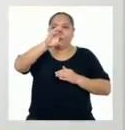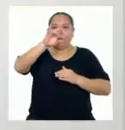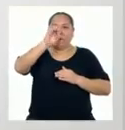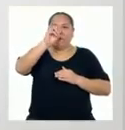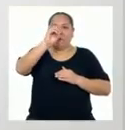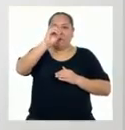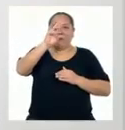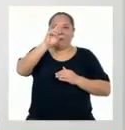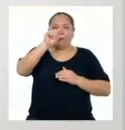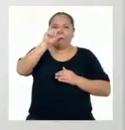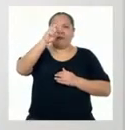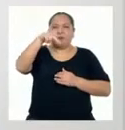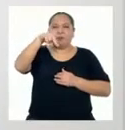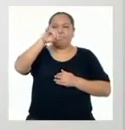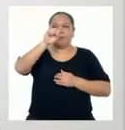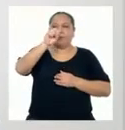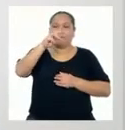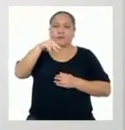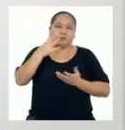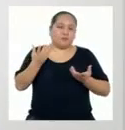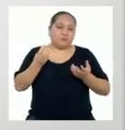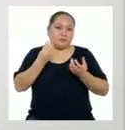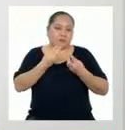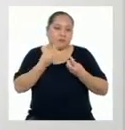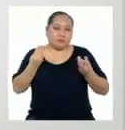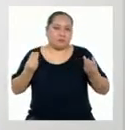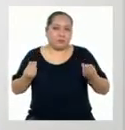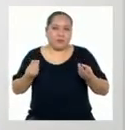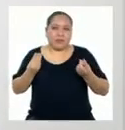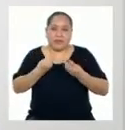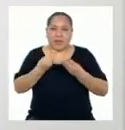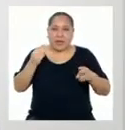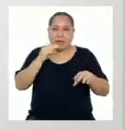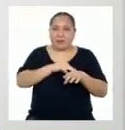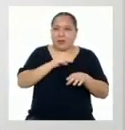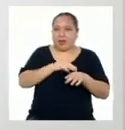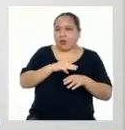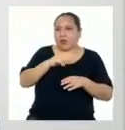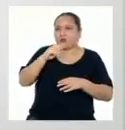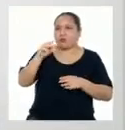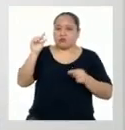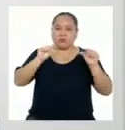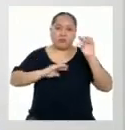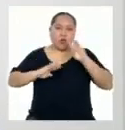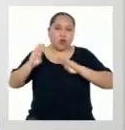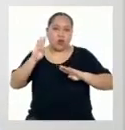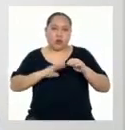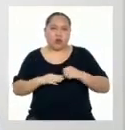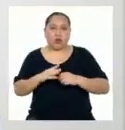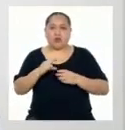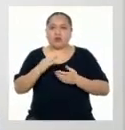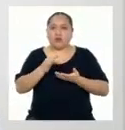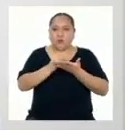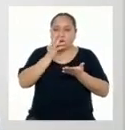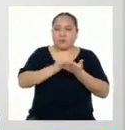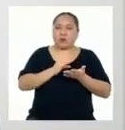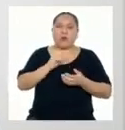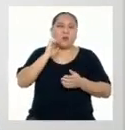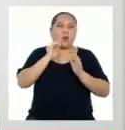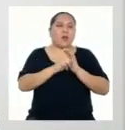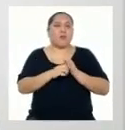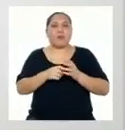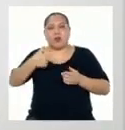Patógenos En suministros Médicos Biológicos Y farmacéuticos Como jeringas Guantes Placas